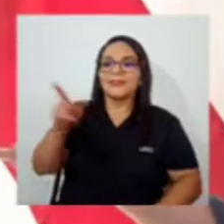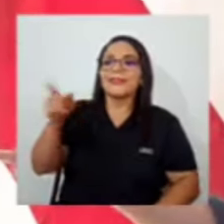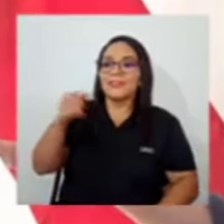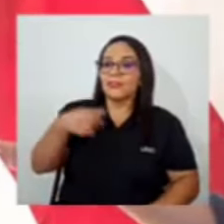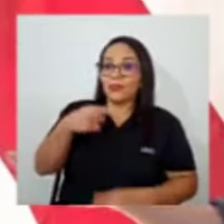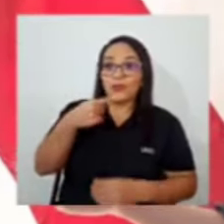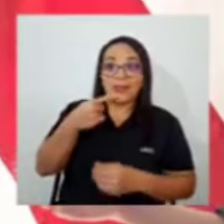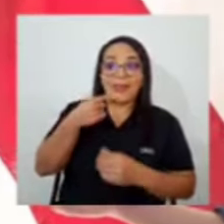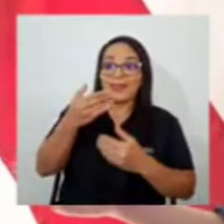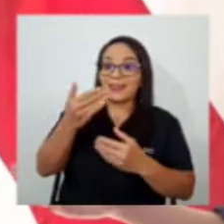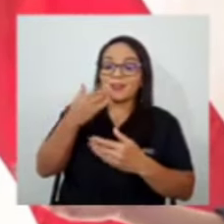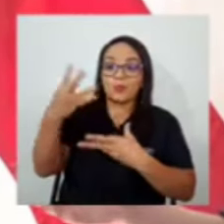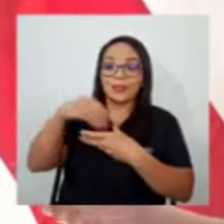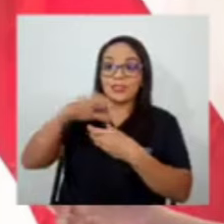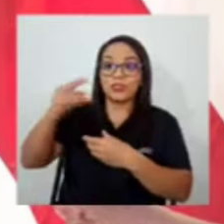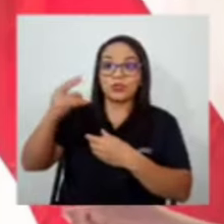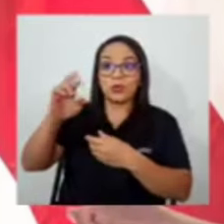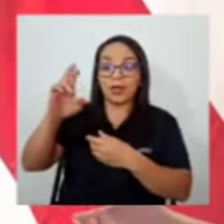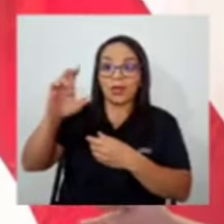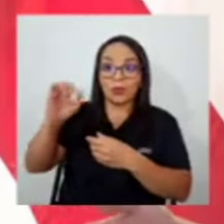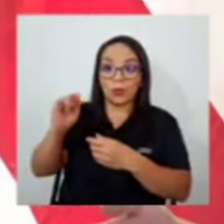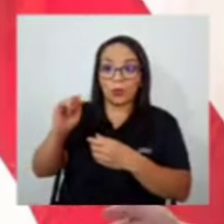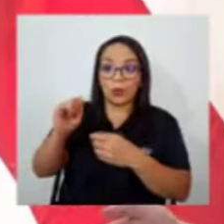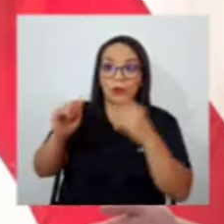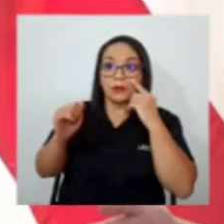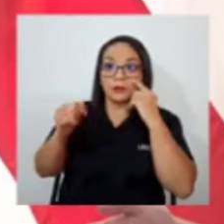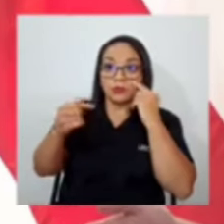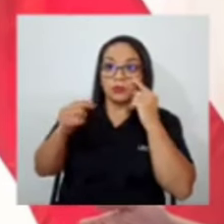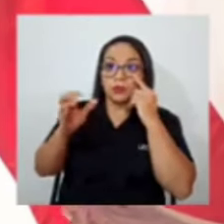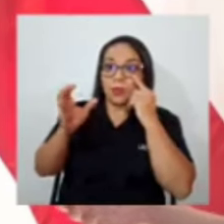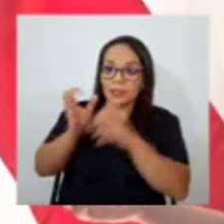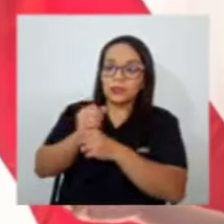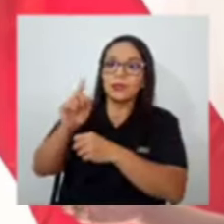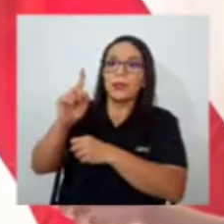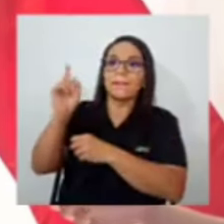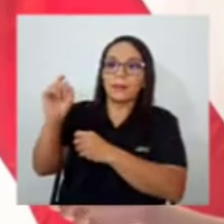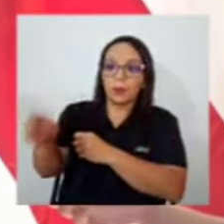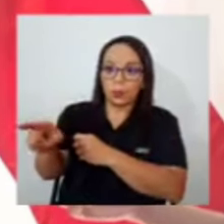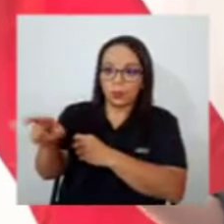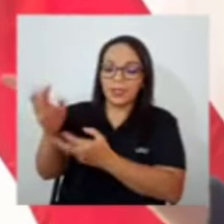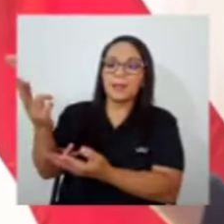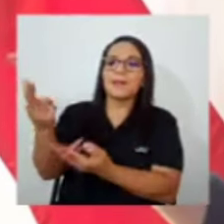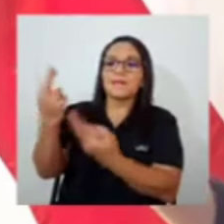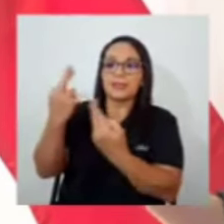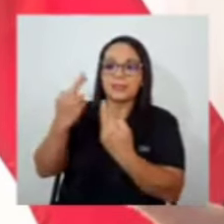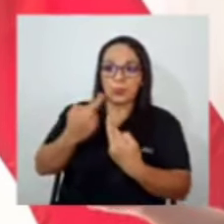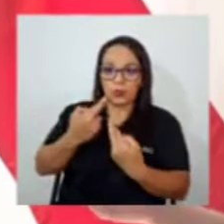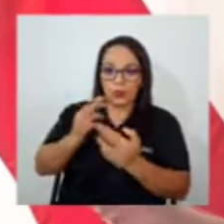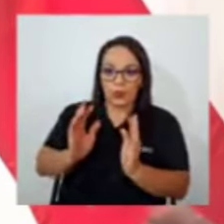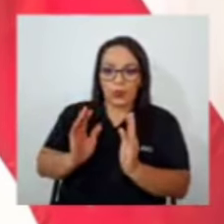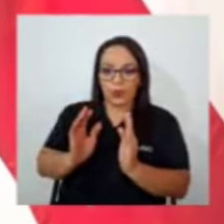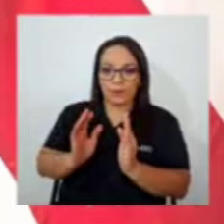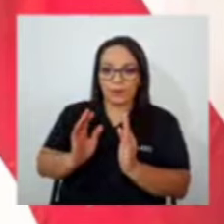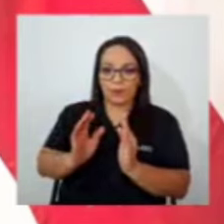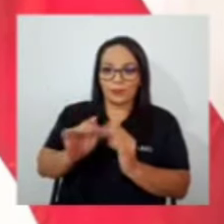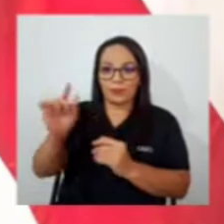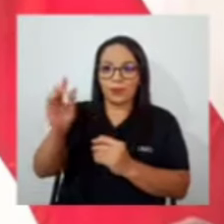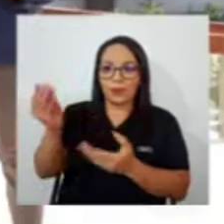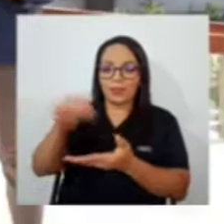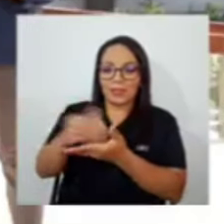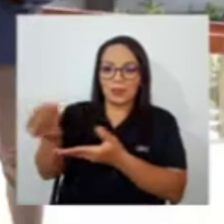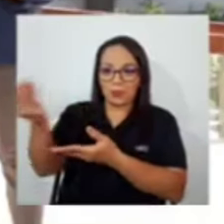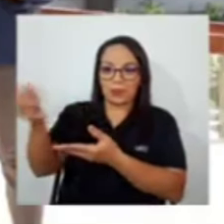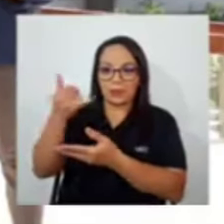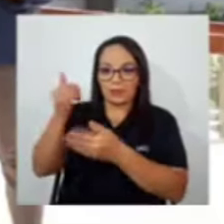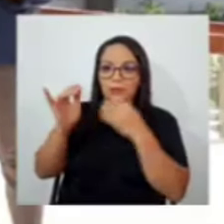yo hice una pregunta me la contestaron ella lo que me estaba reportando ya le devuelvo el teléfono don David es por si lo